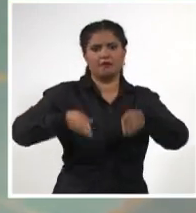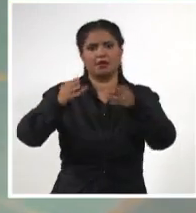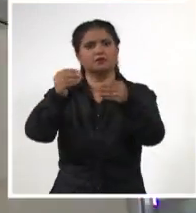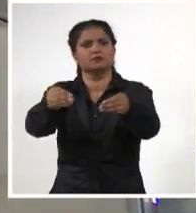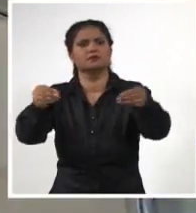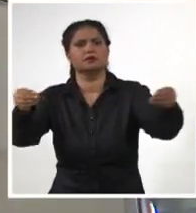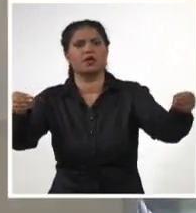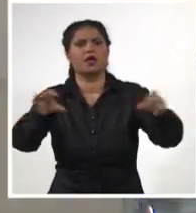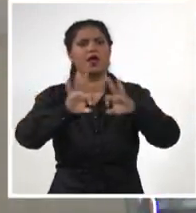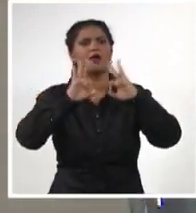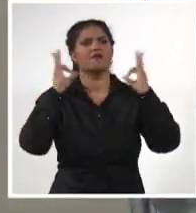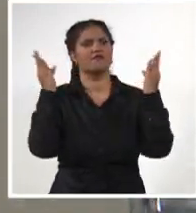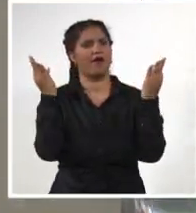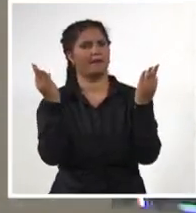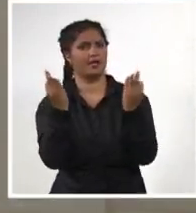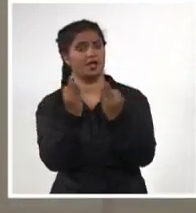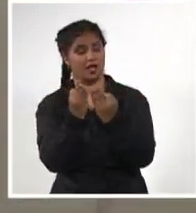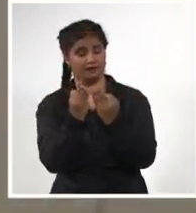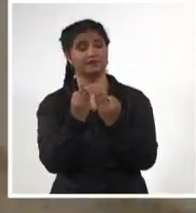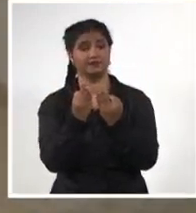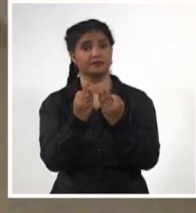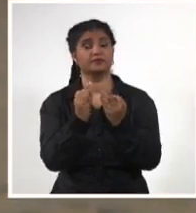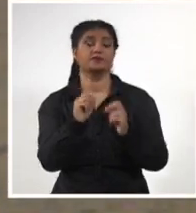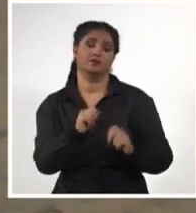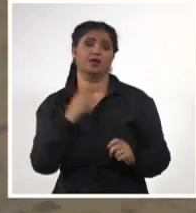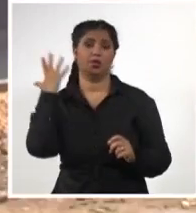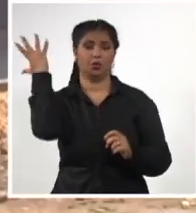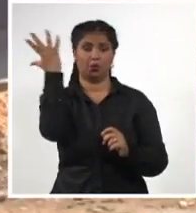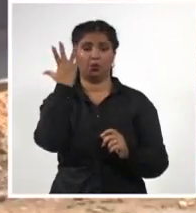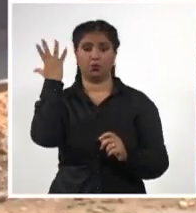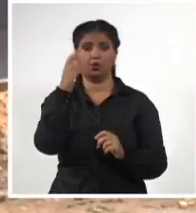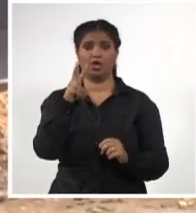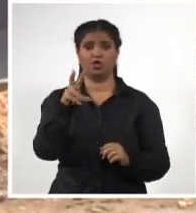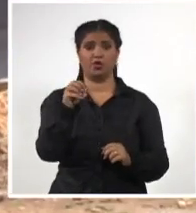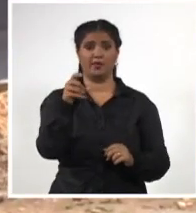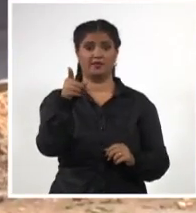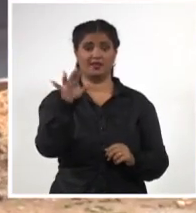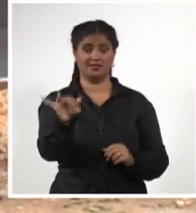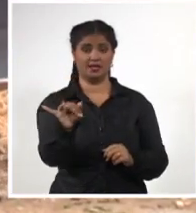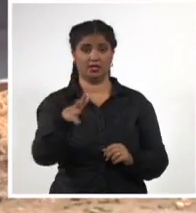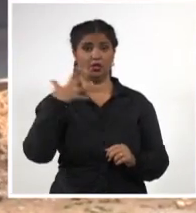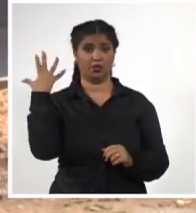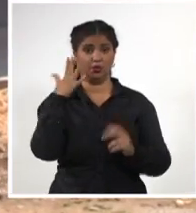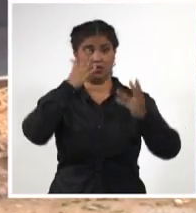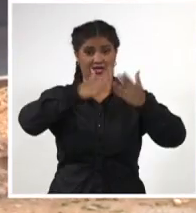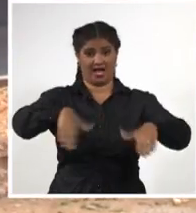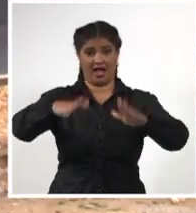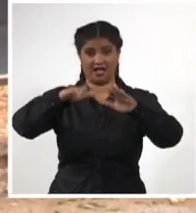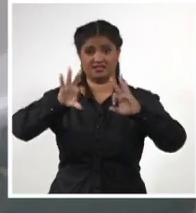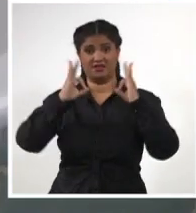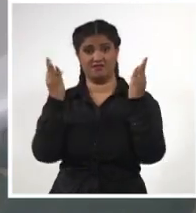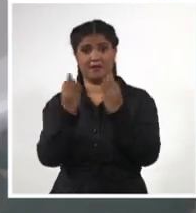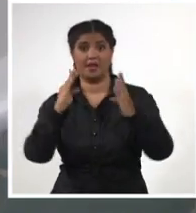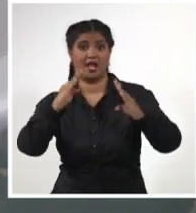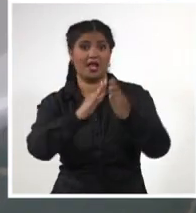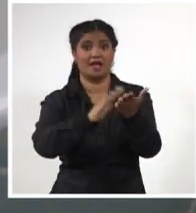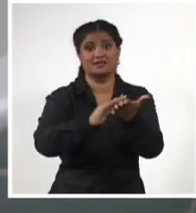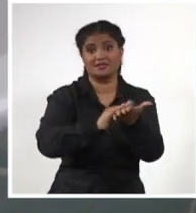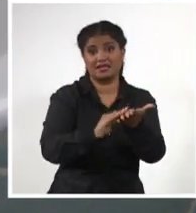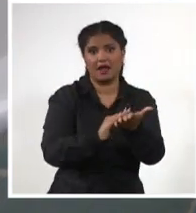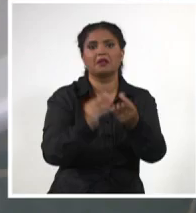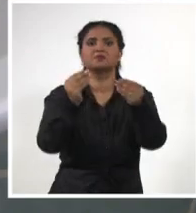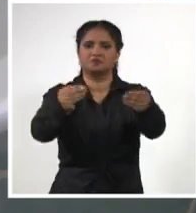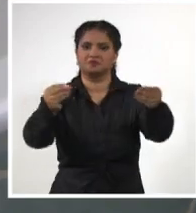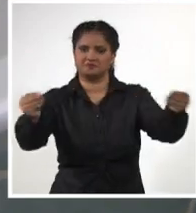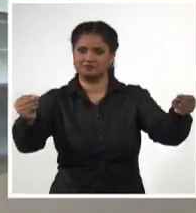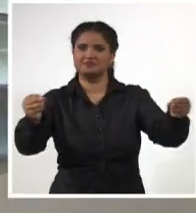familias damnificadas por el huracán Irma en 2017, mientras otras 91 de las 314 que aún no se han terminado se